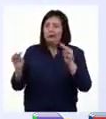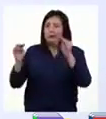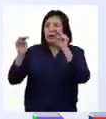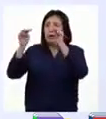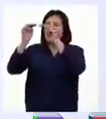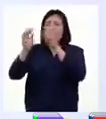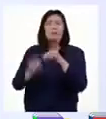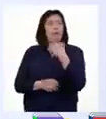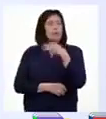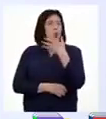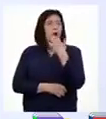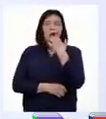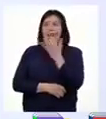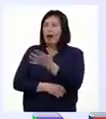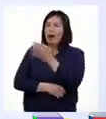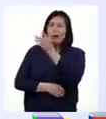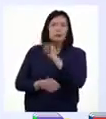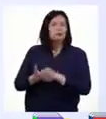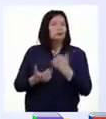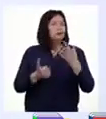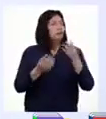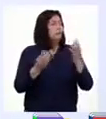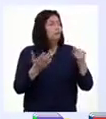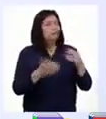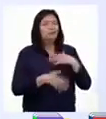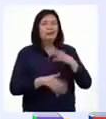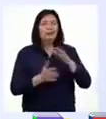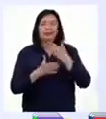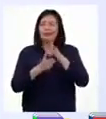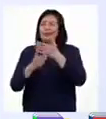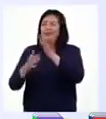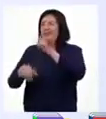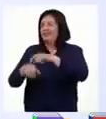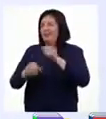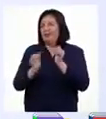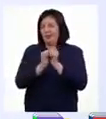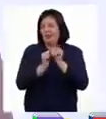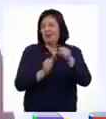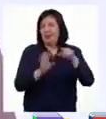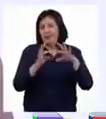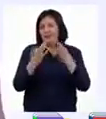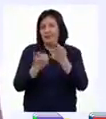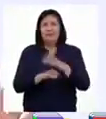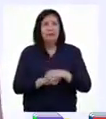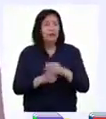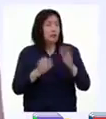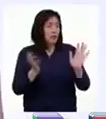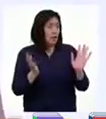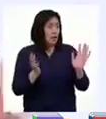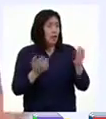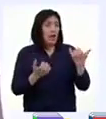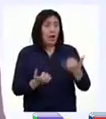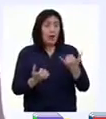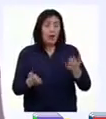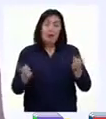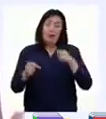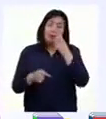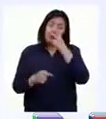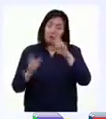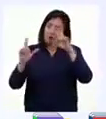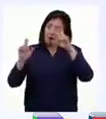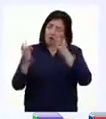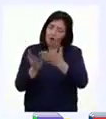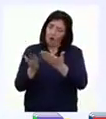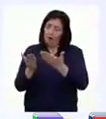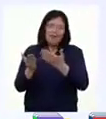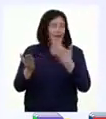impresionante. Tuvimos muchas aventuras y compartimos tiempo juntos en familia. Hasta ahora cuando veo fotos y